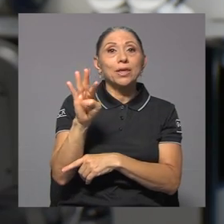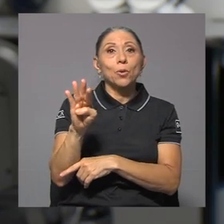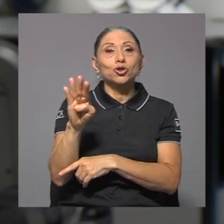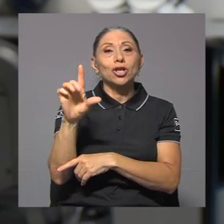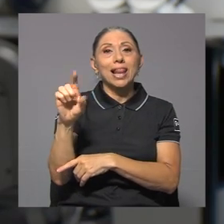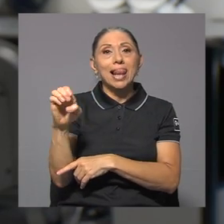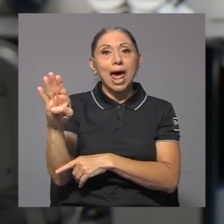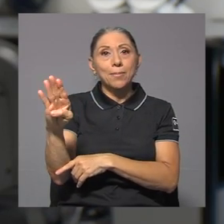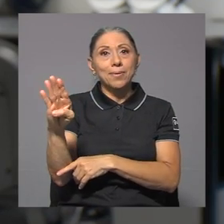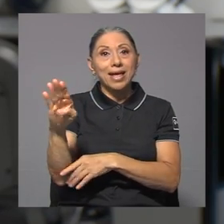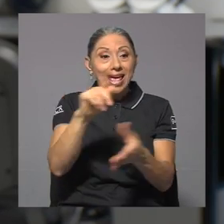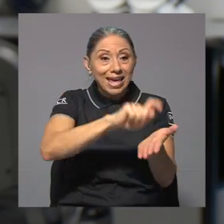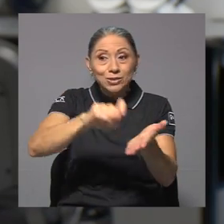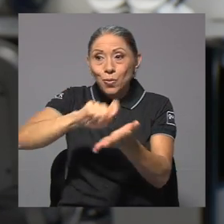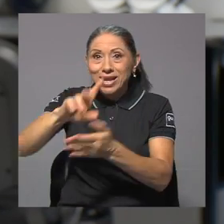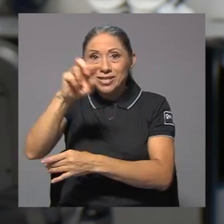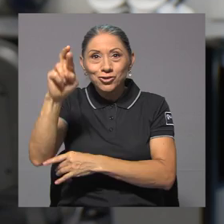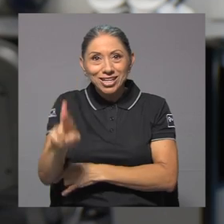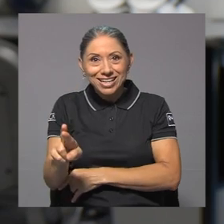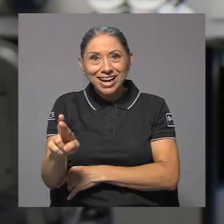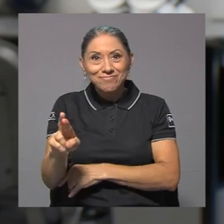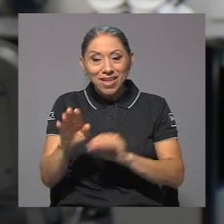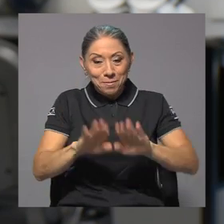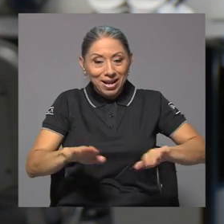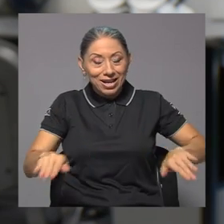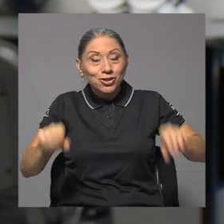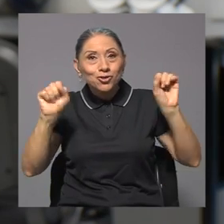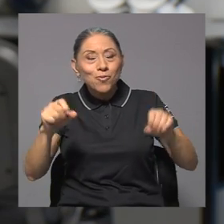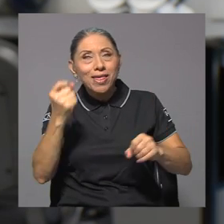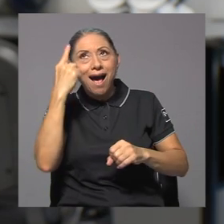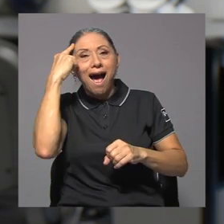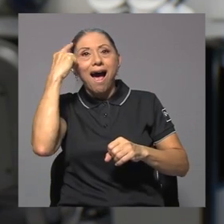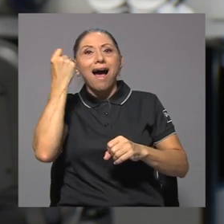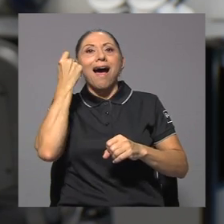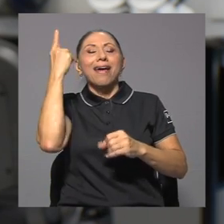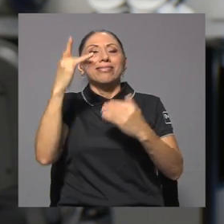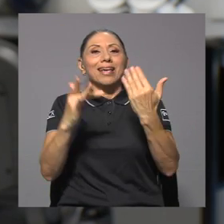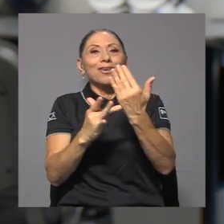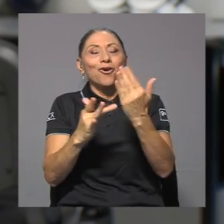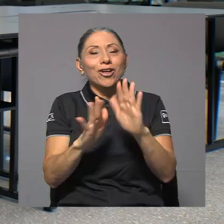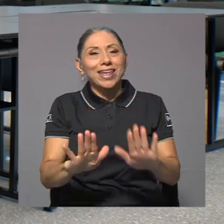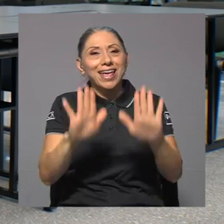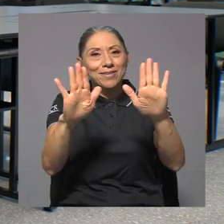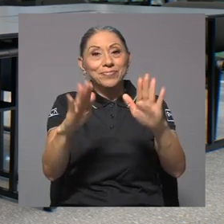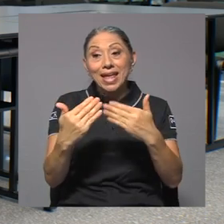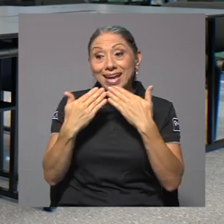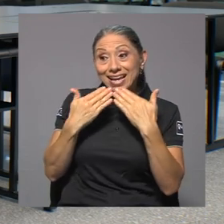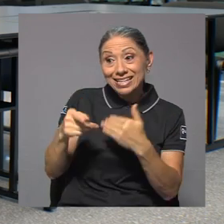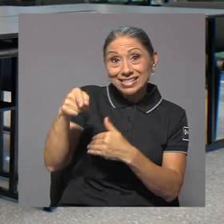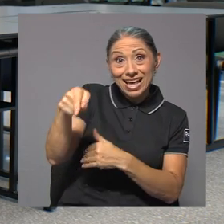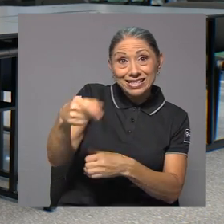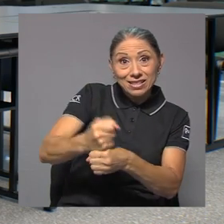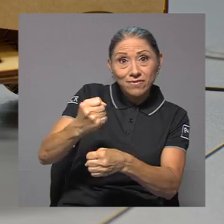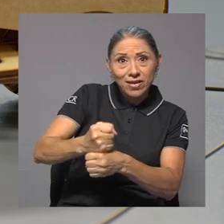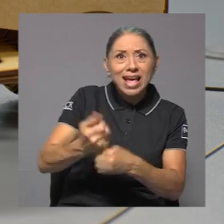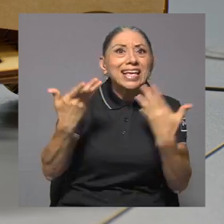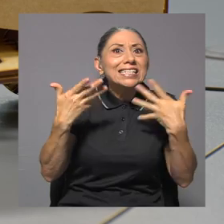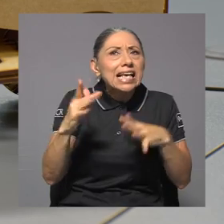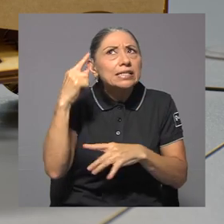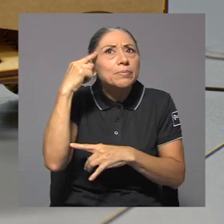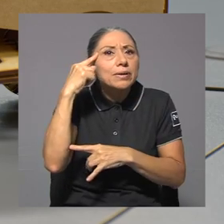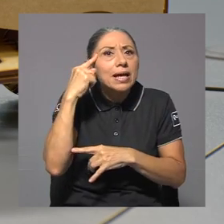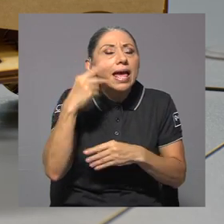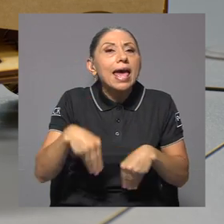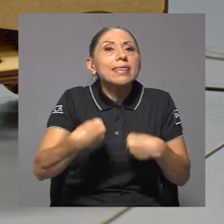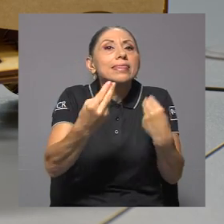públicas de Costa Rica y así llevar a los niños sobre todo este maravilloso mundo de tecnología. Gracias a esta colaboración, ya se